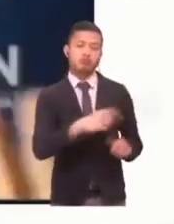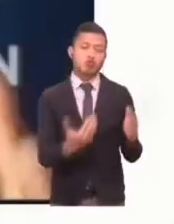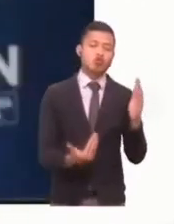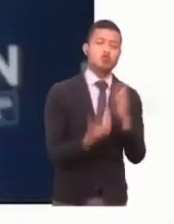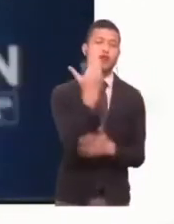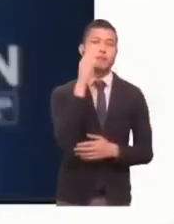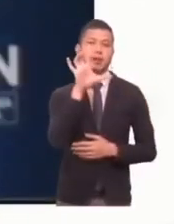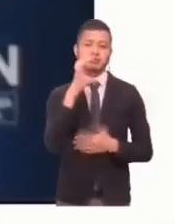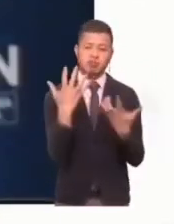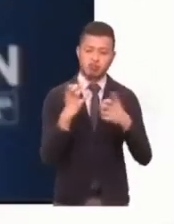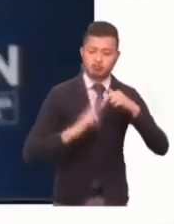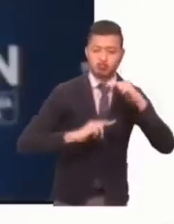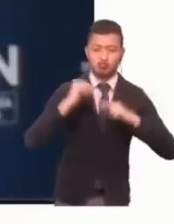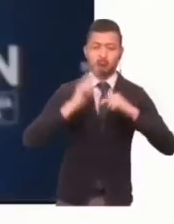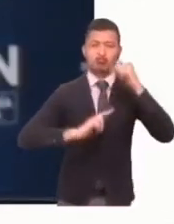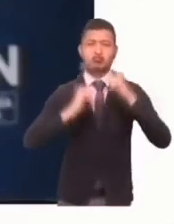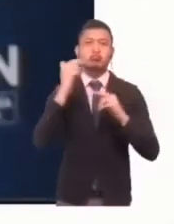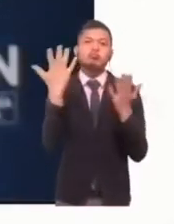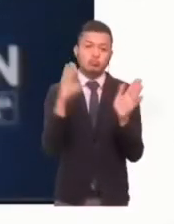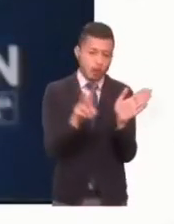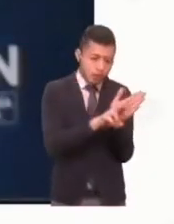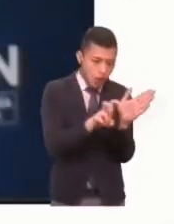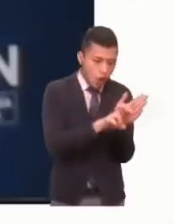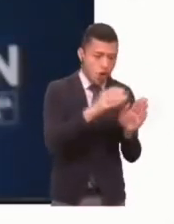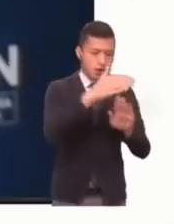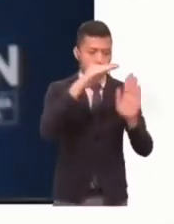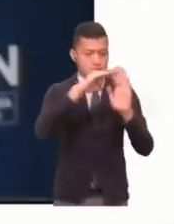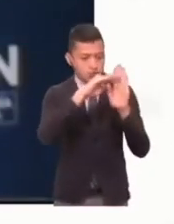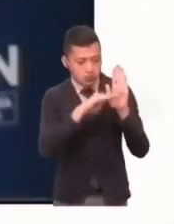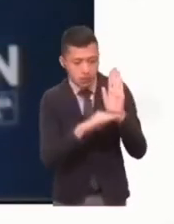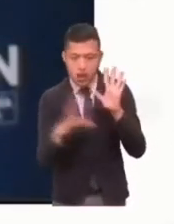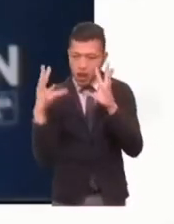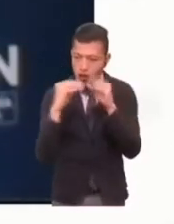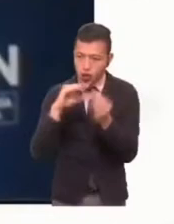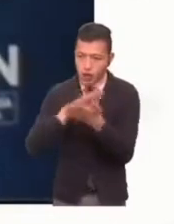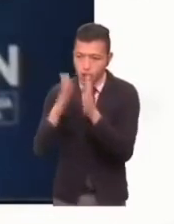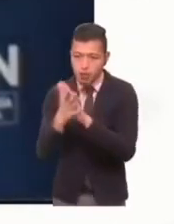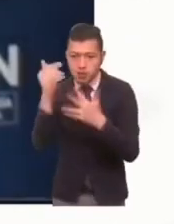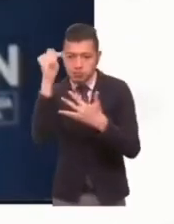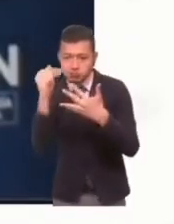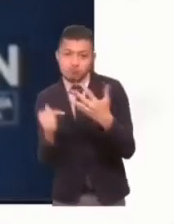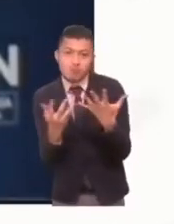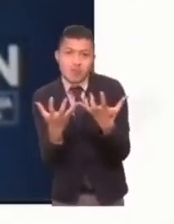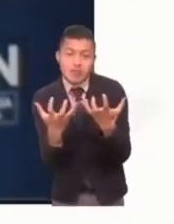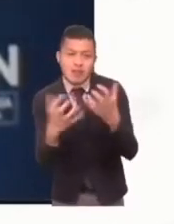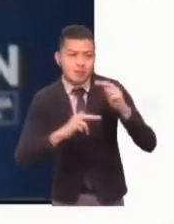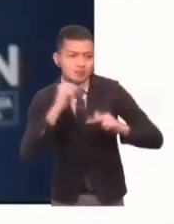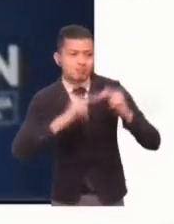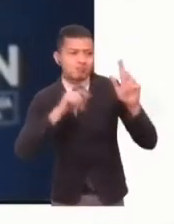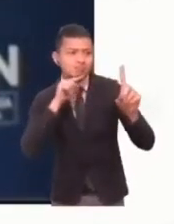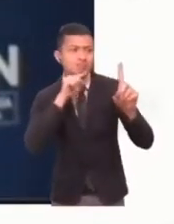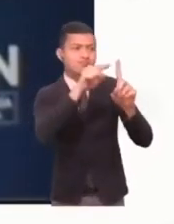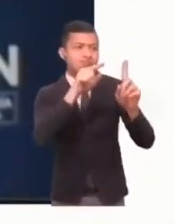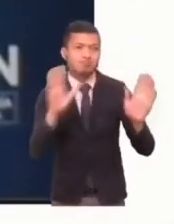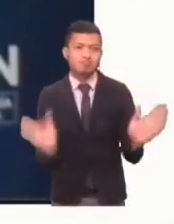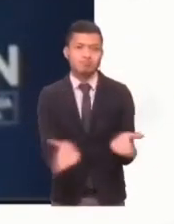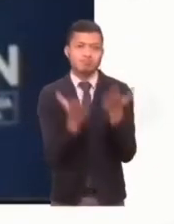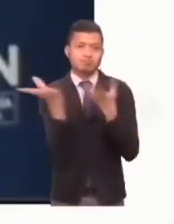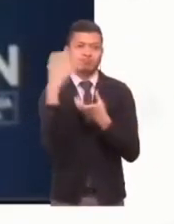digamos, desde el punto de vista teórico y de reglas de juego con los acuerdos y que para todos los demás que están tratando de